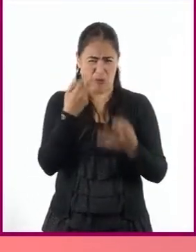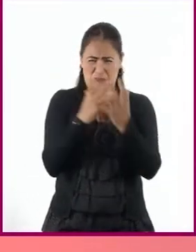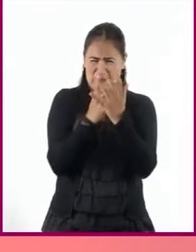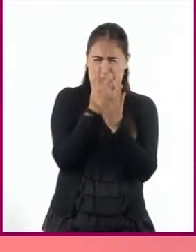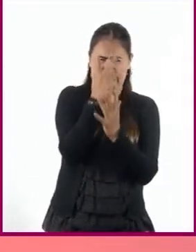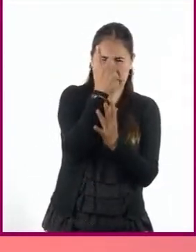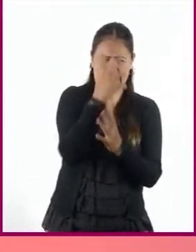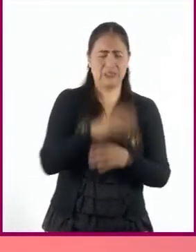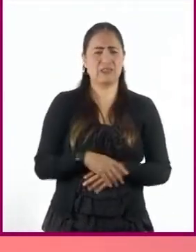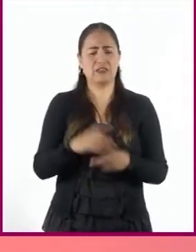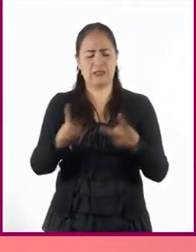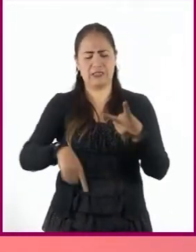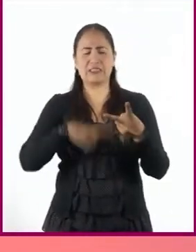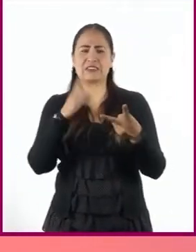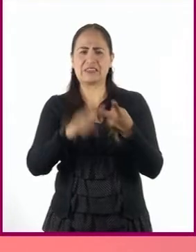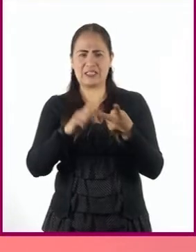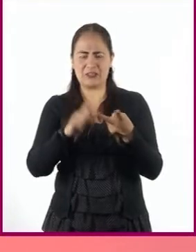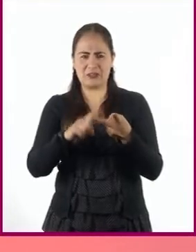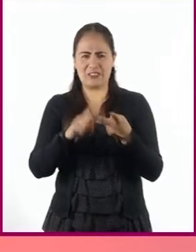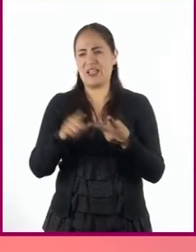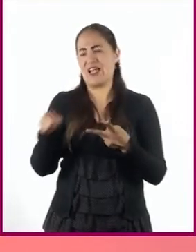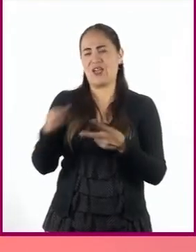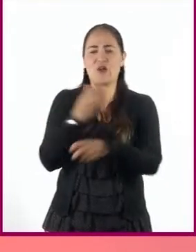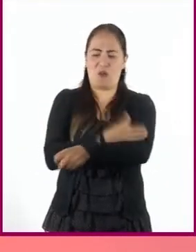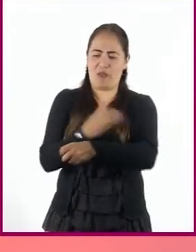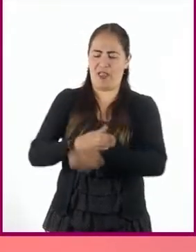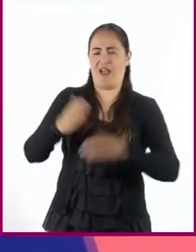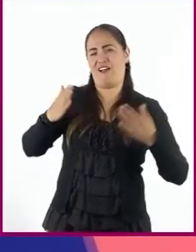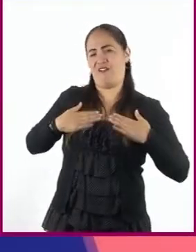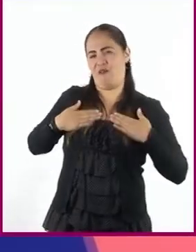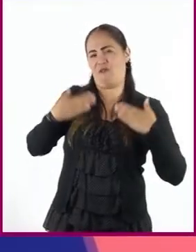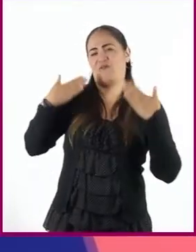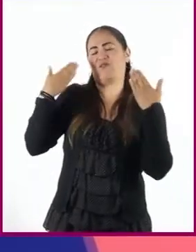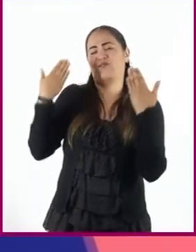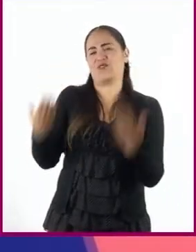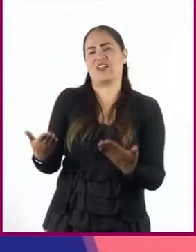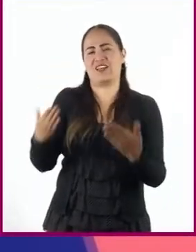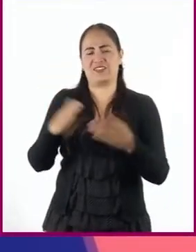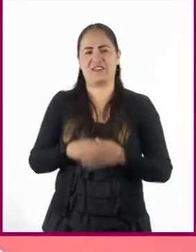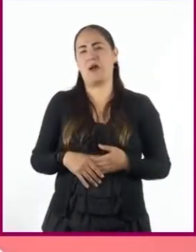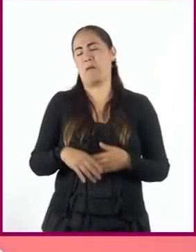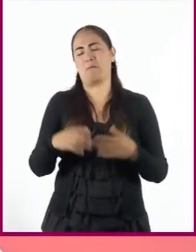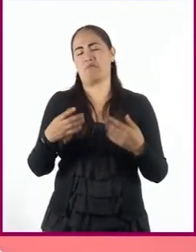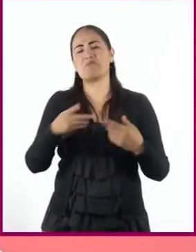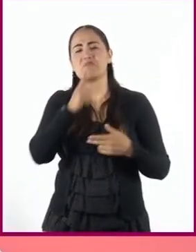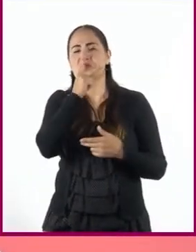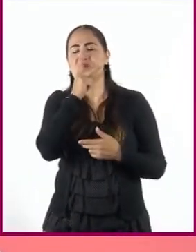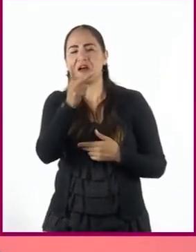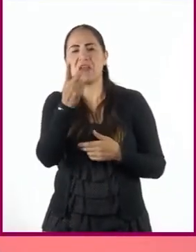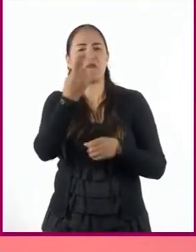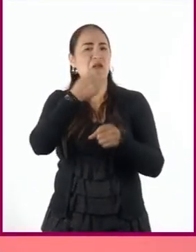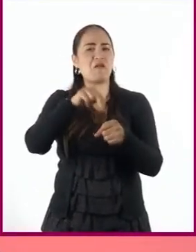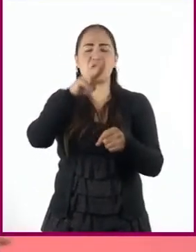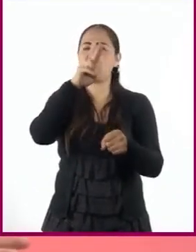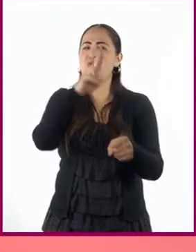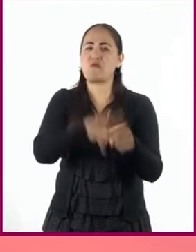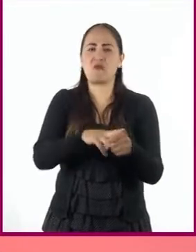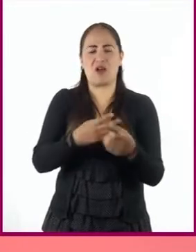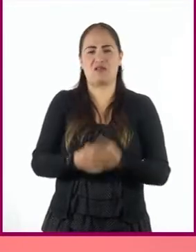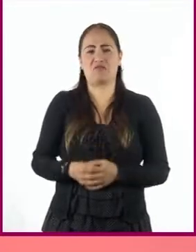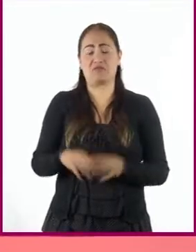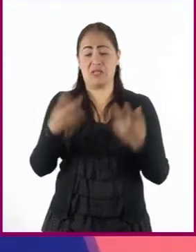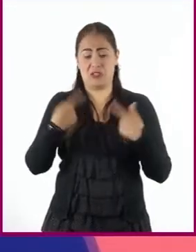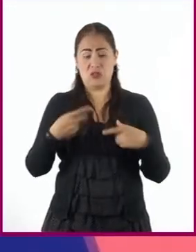para alguien que conoces muy, muy bien. Porque usas frases coloquiales que no todo el mundo entiende o